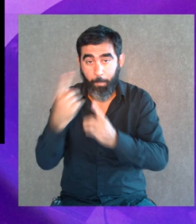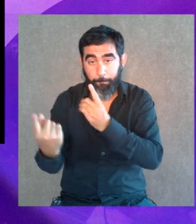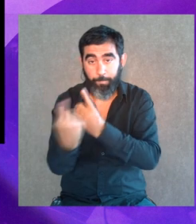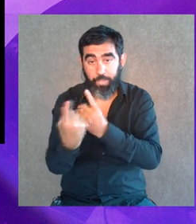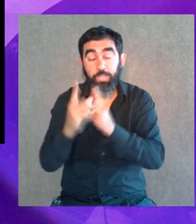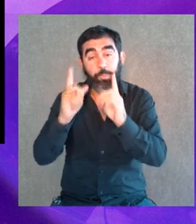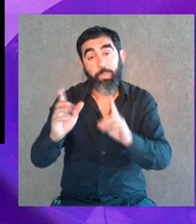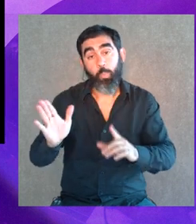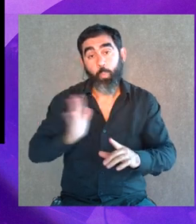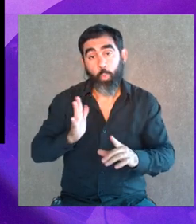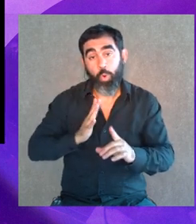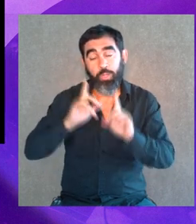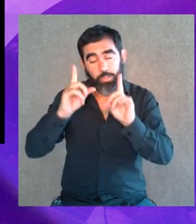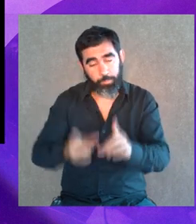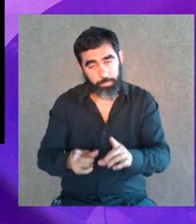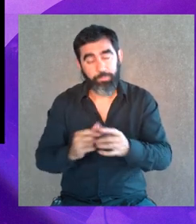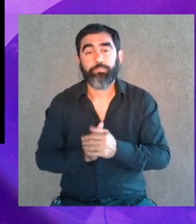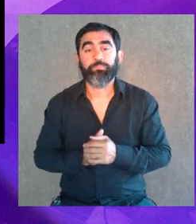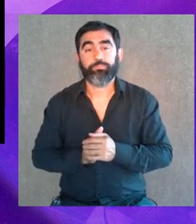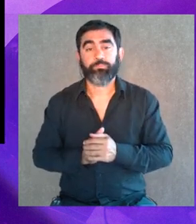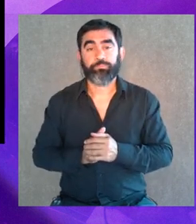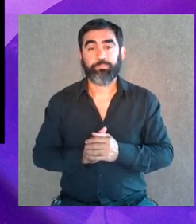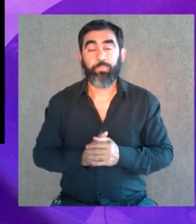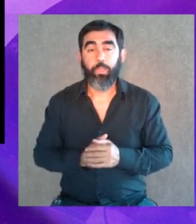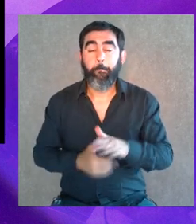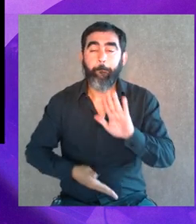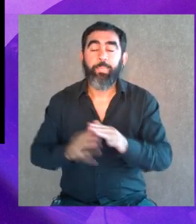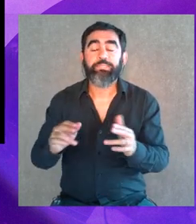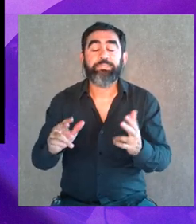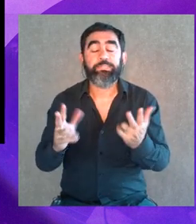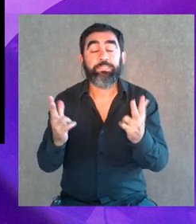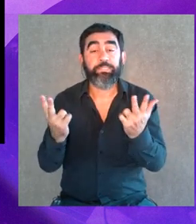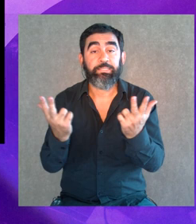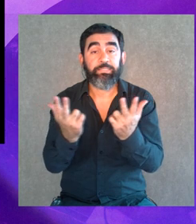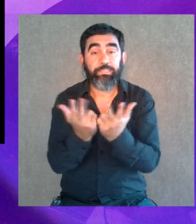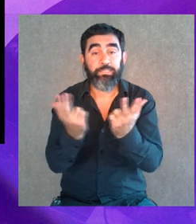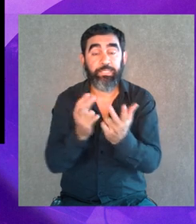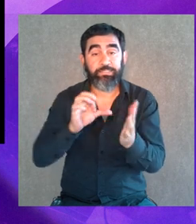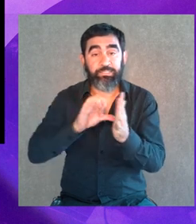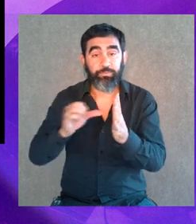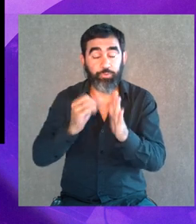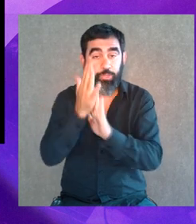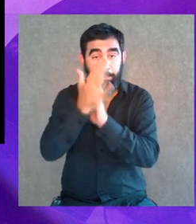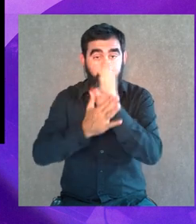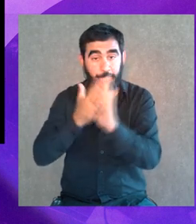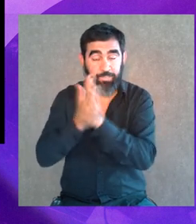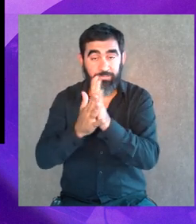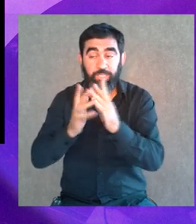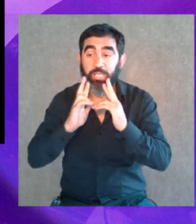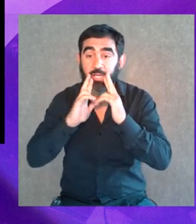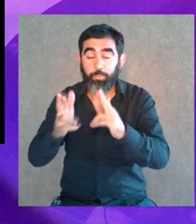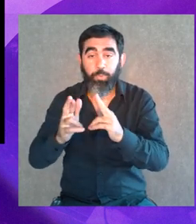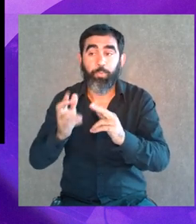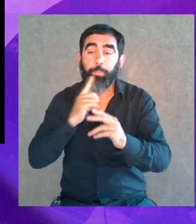a hombres y a la mujer que tiene el monitor de esa tobillera, más de los servicios que están en todo el país, en donde damos